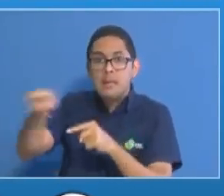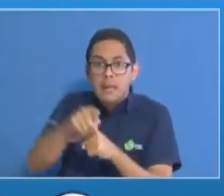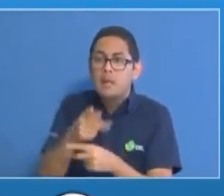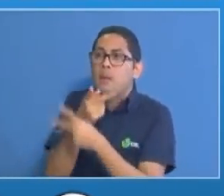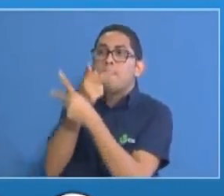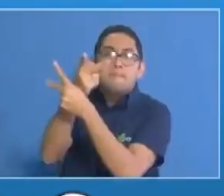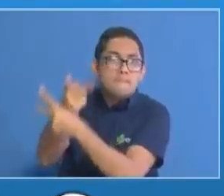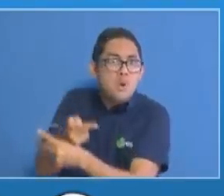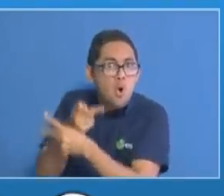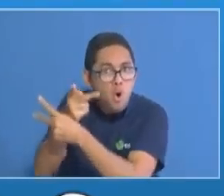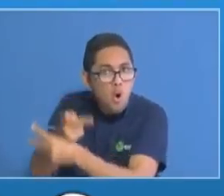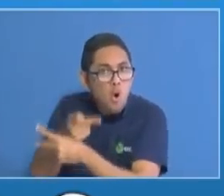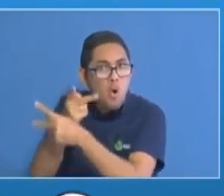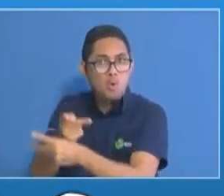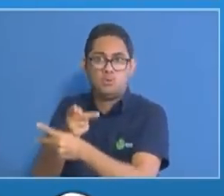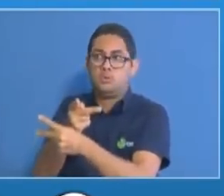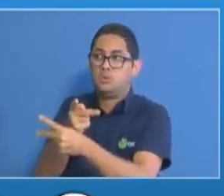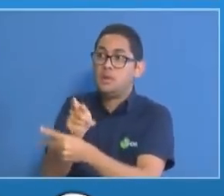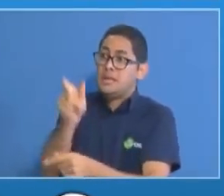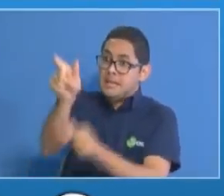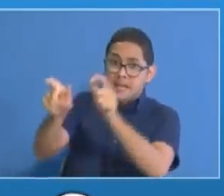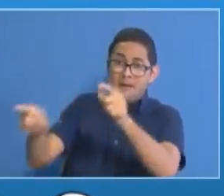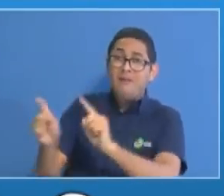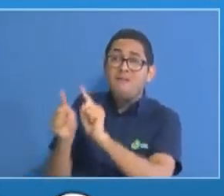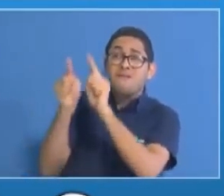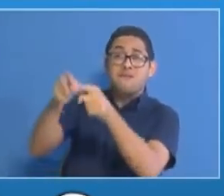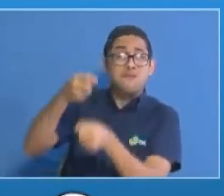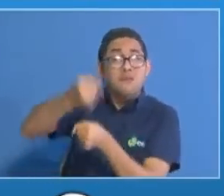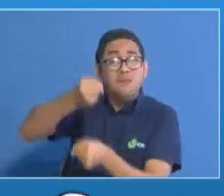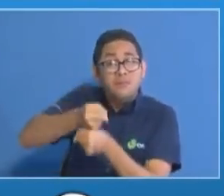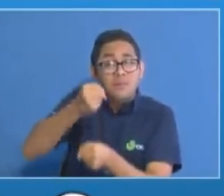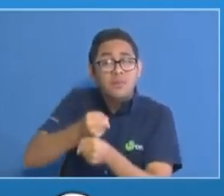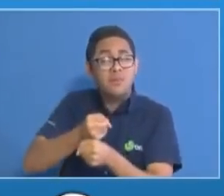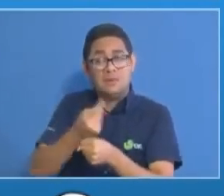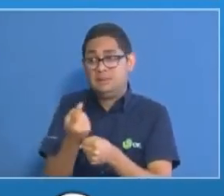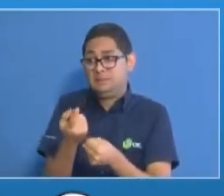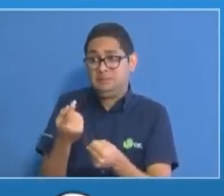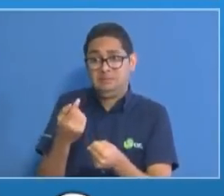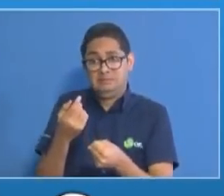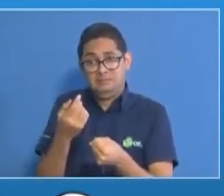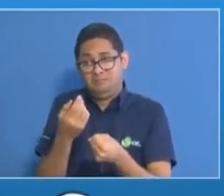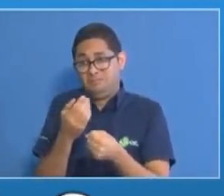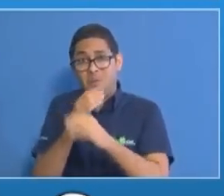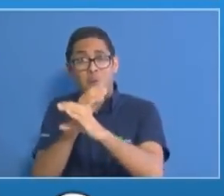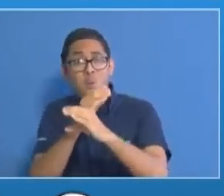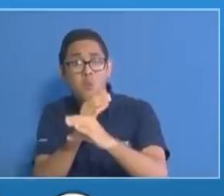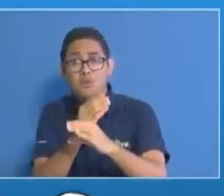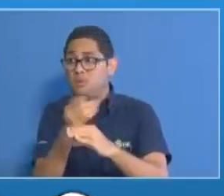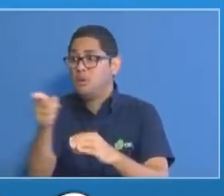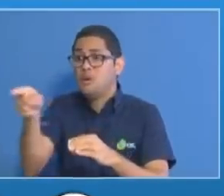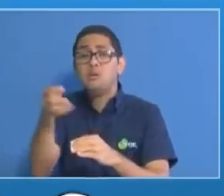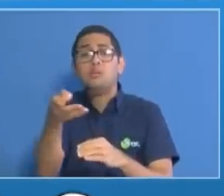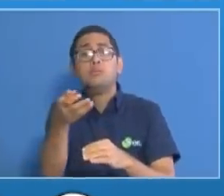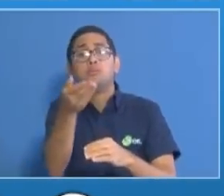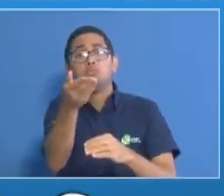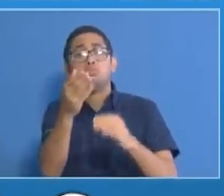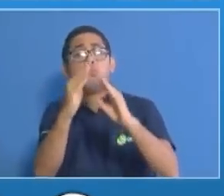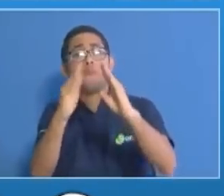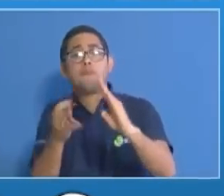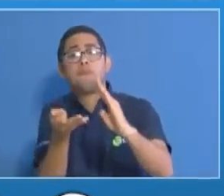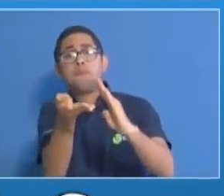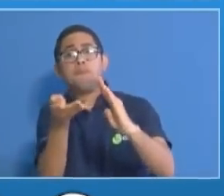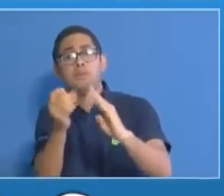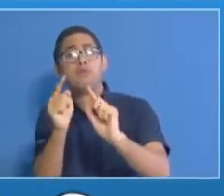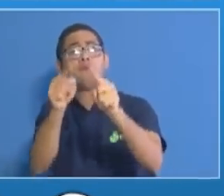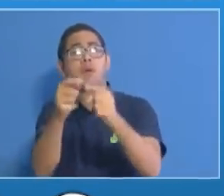a nuestro recurso humano que va a trabajar cerca de sus hogares para ayudarlos a preservar su